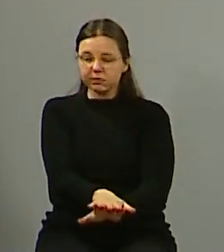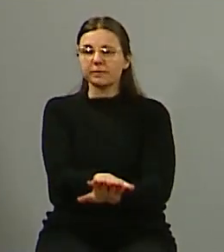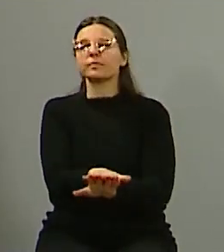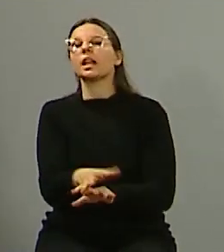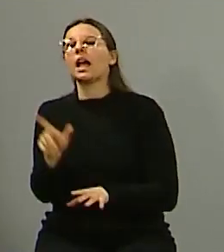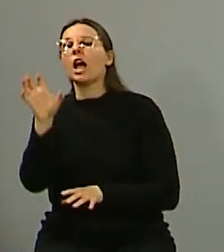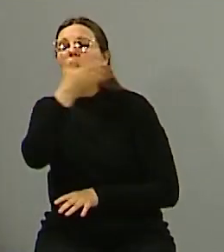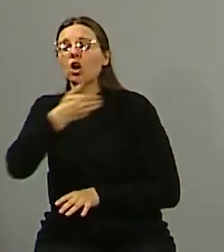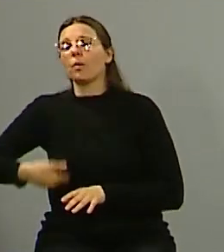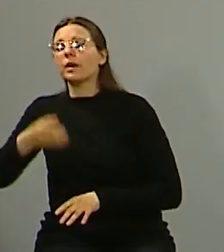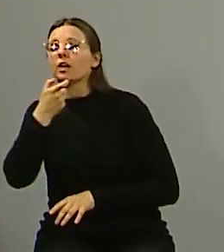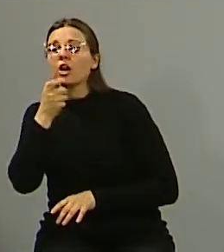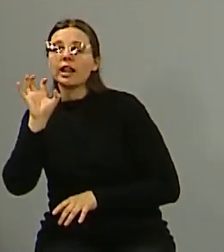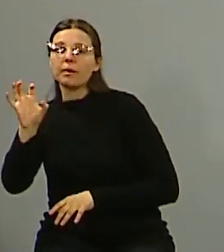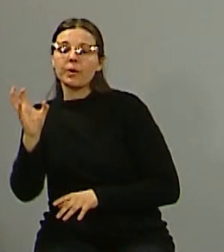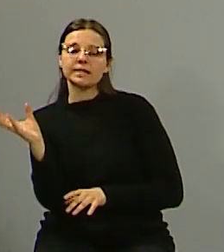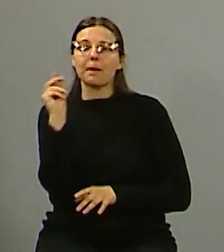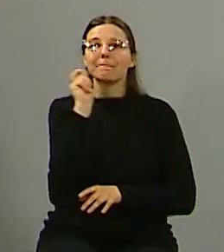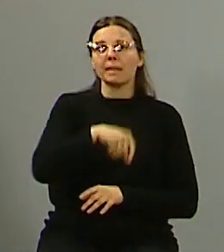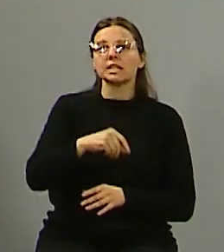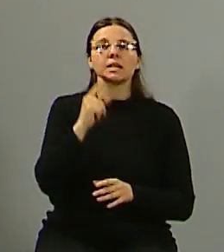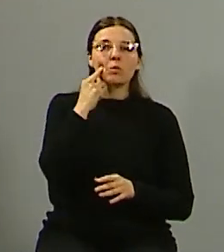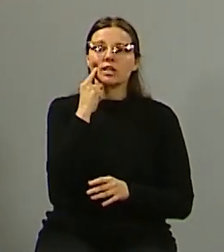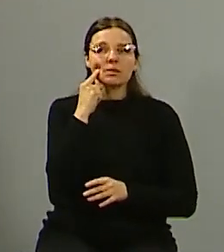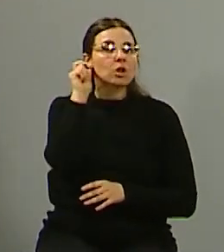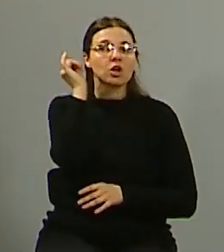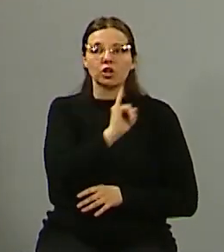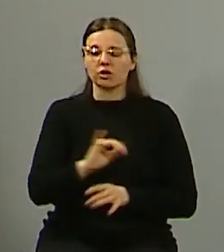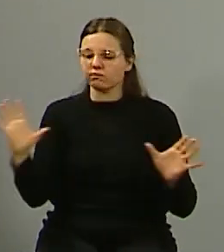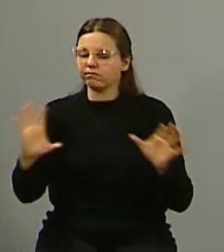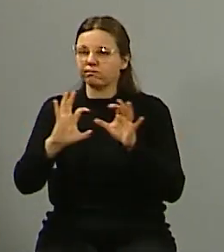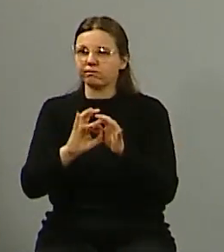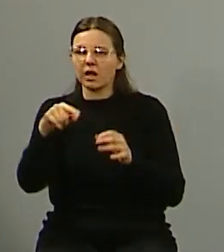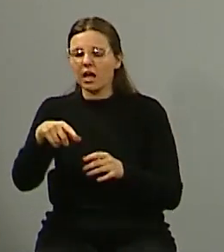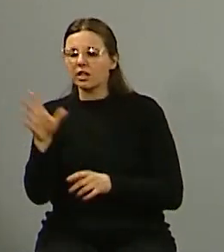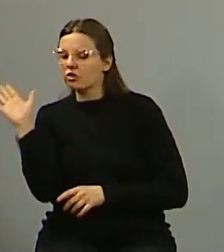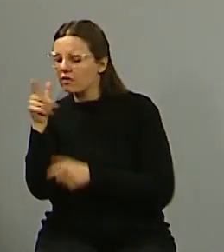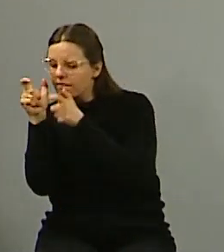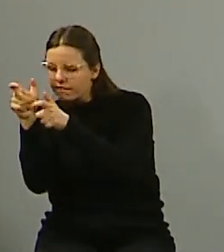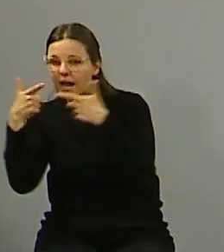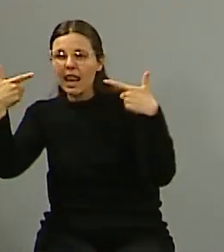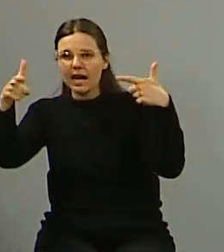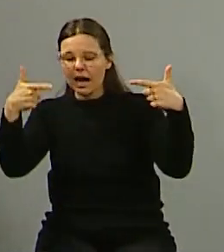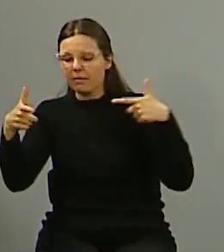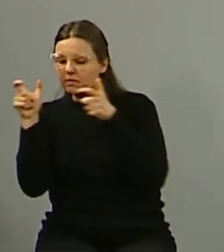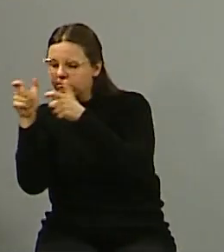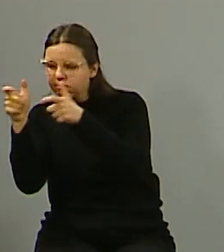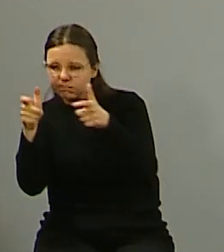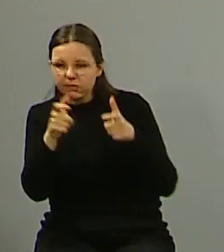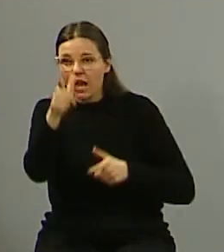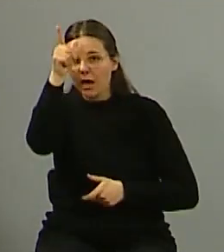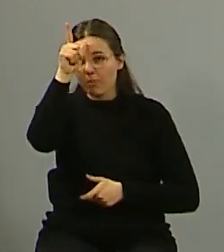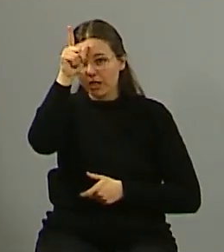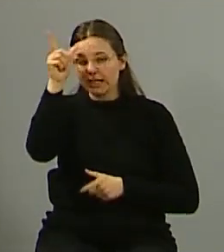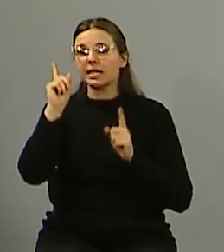Goecruz y hay un centro de monitoreo muy grande donde se monitorean todas las cámaras, donde está la policía en forma conjunta con el